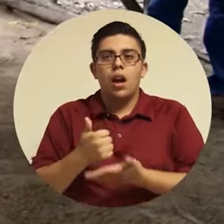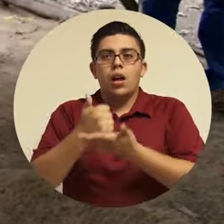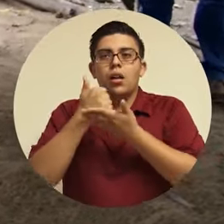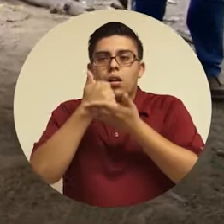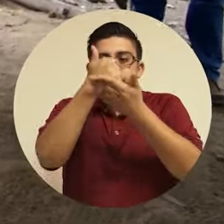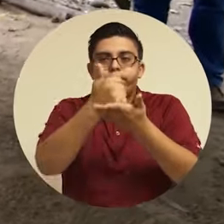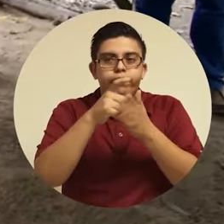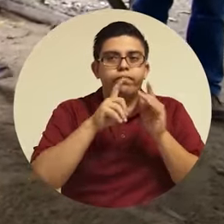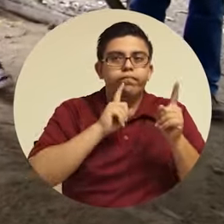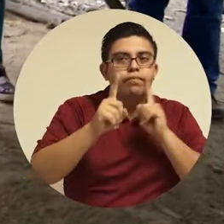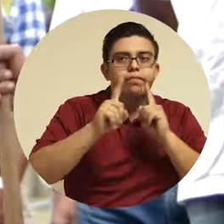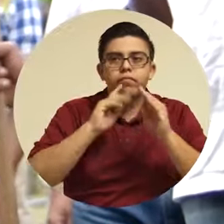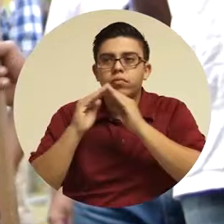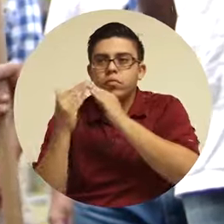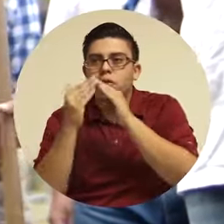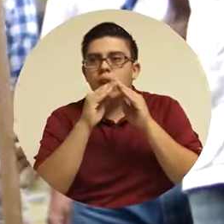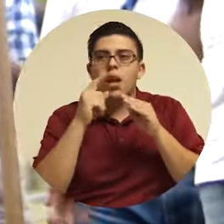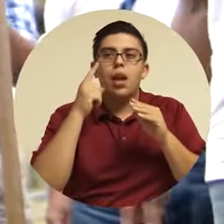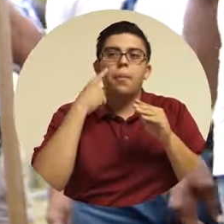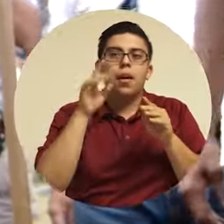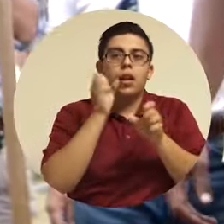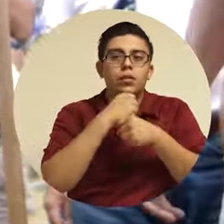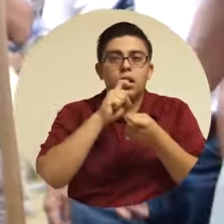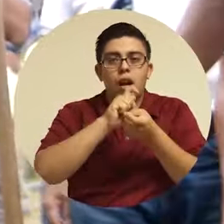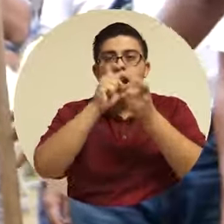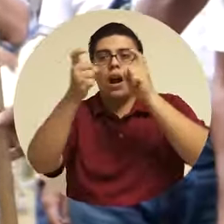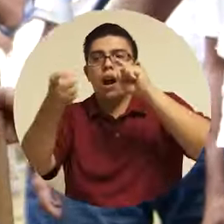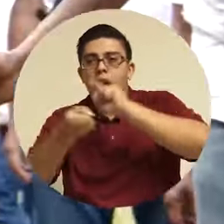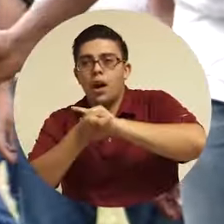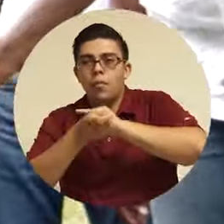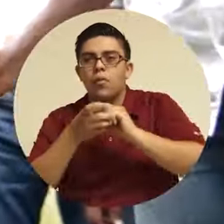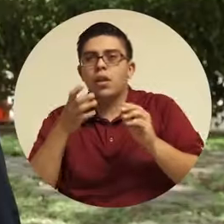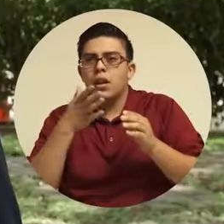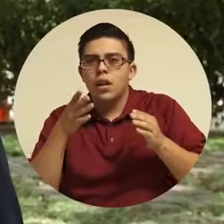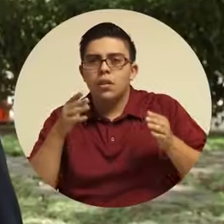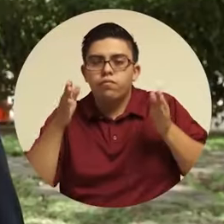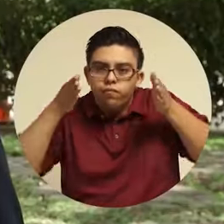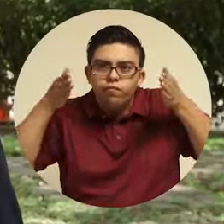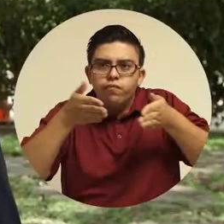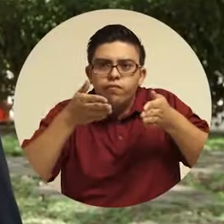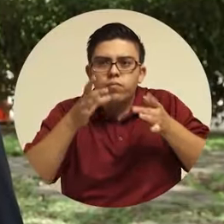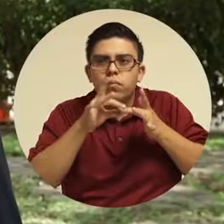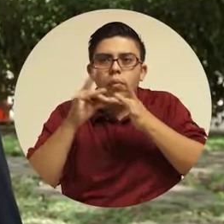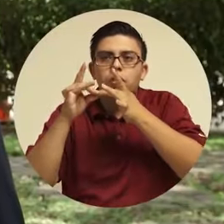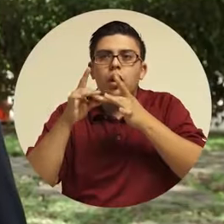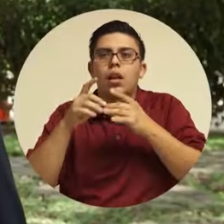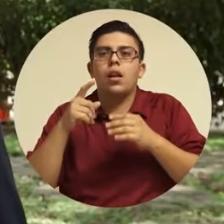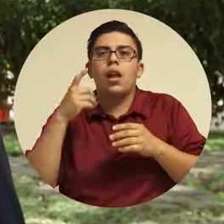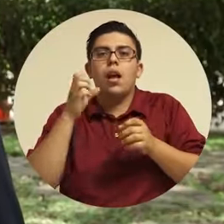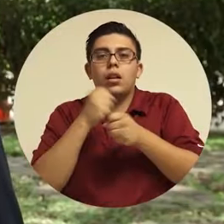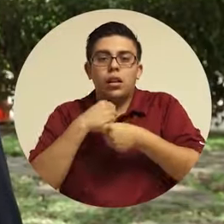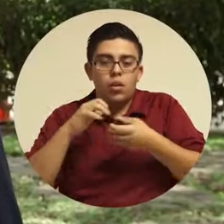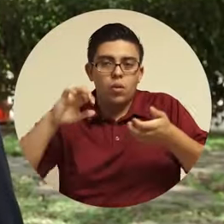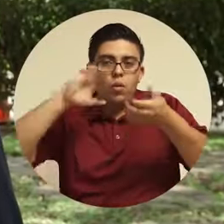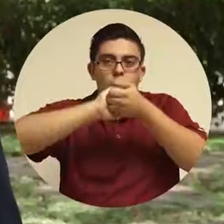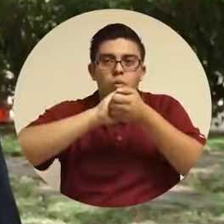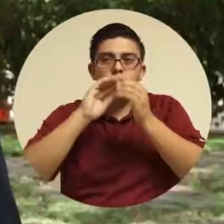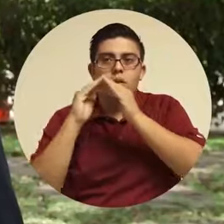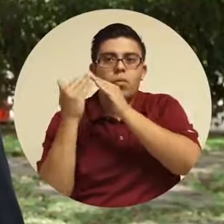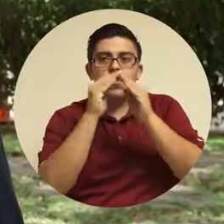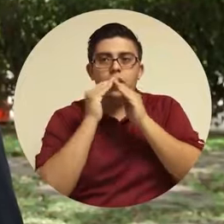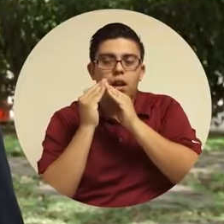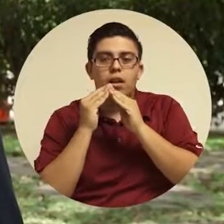DINADECO impulsó los diálogos comunales, una estrategia de cambio y priorización para que, en conjunto con las comunidades, se definieran aquellos